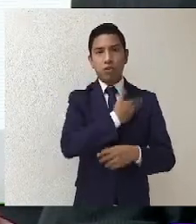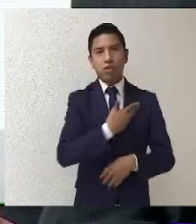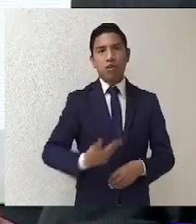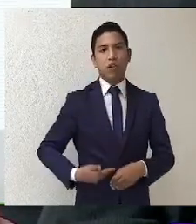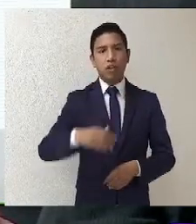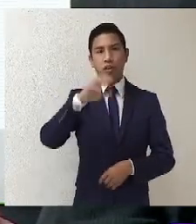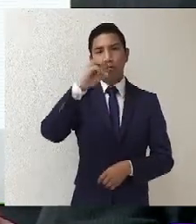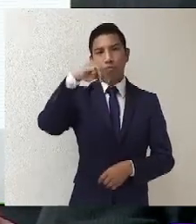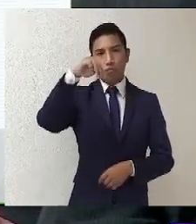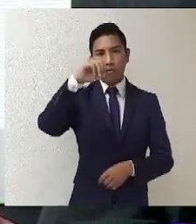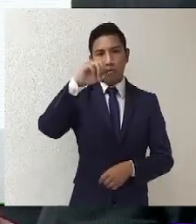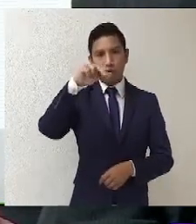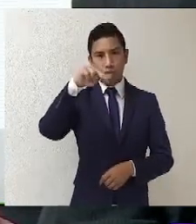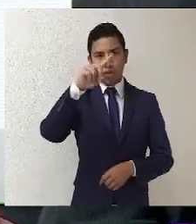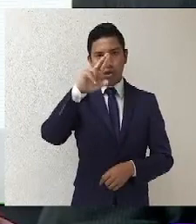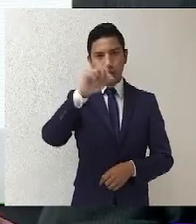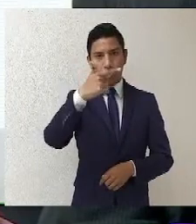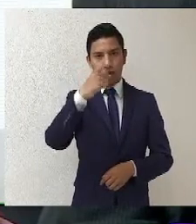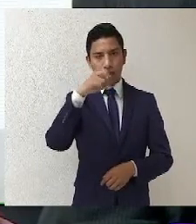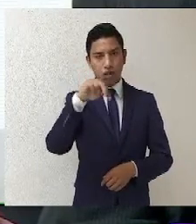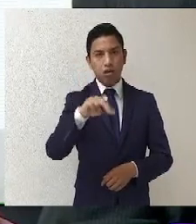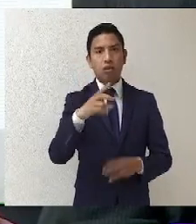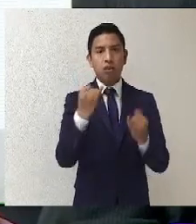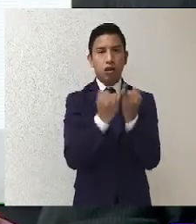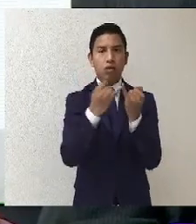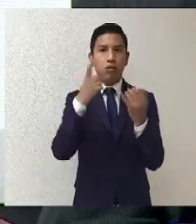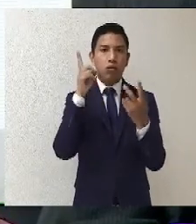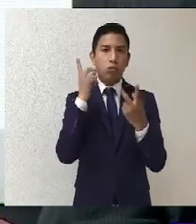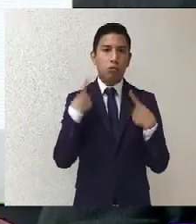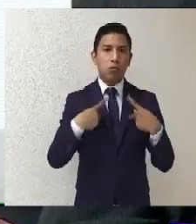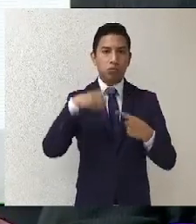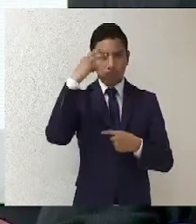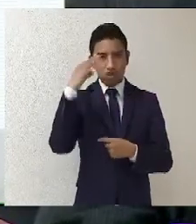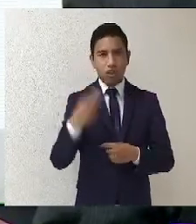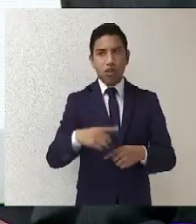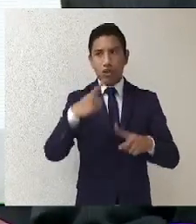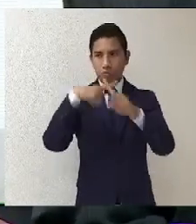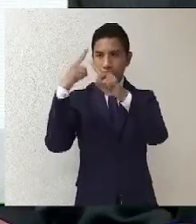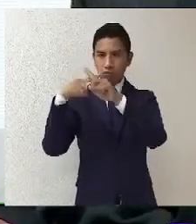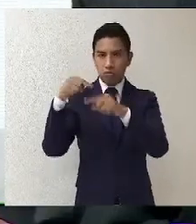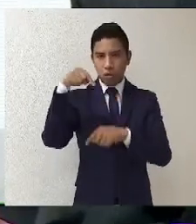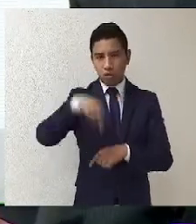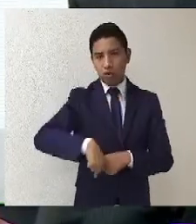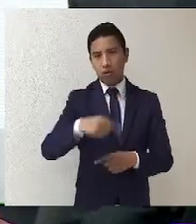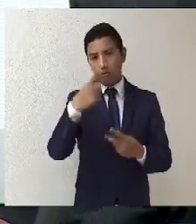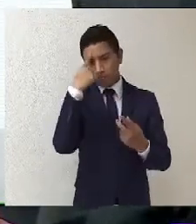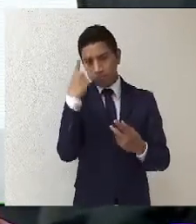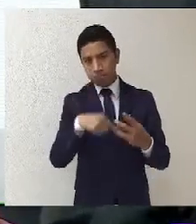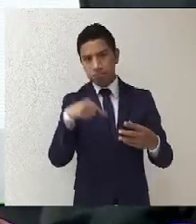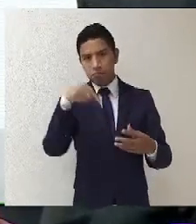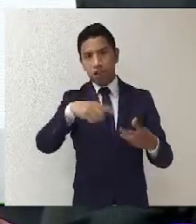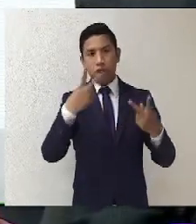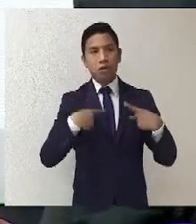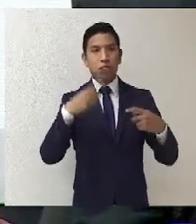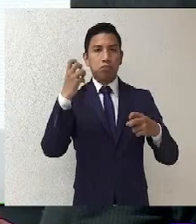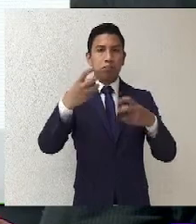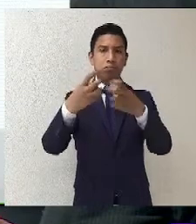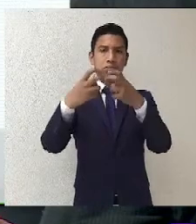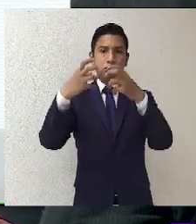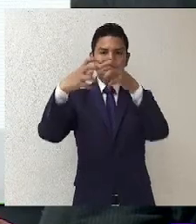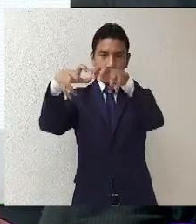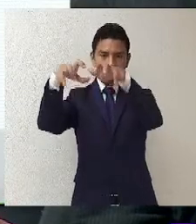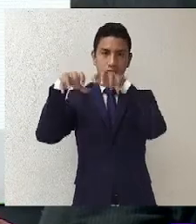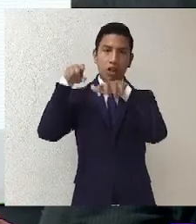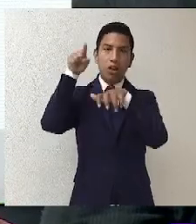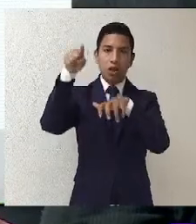Mondragón y de las magistradas y magistrados que conforman el Pleno de la Sala Superior. Agradecer la